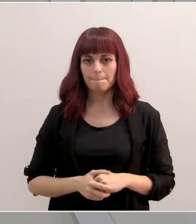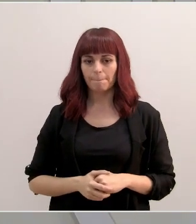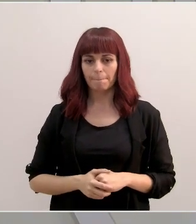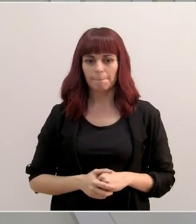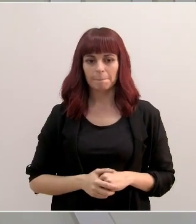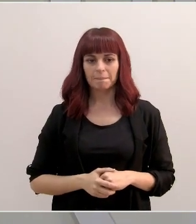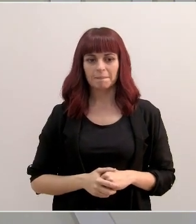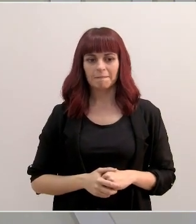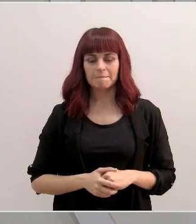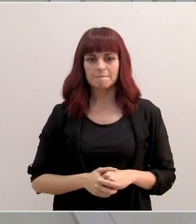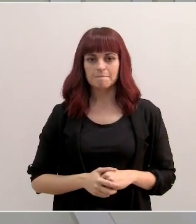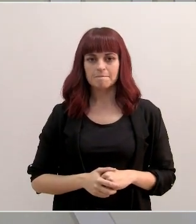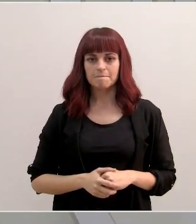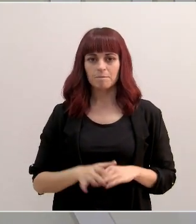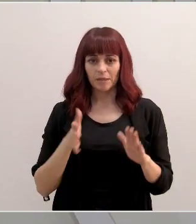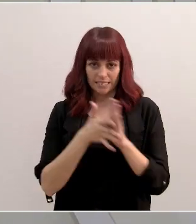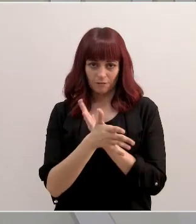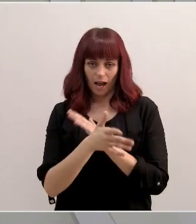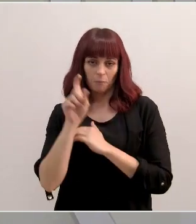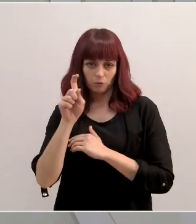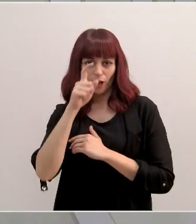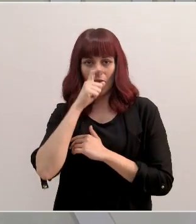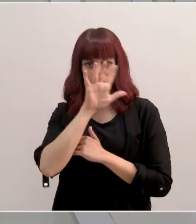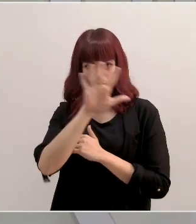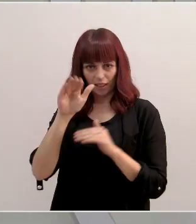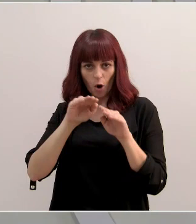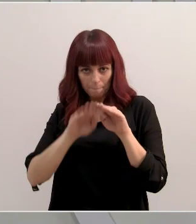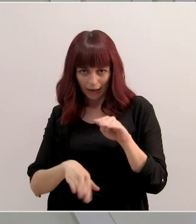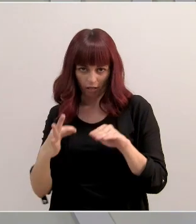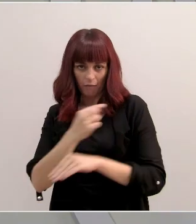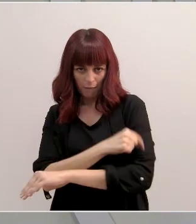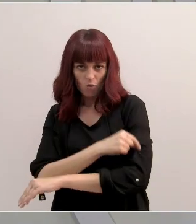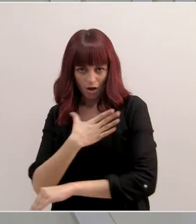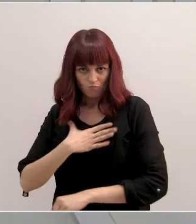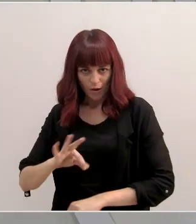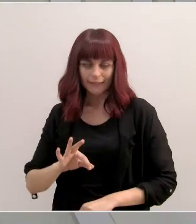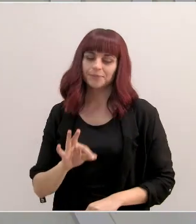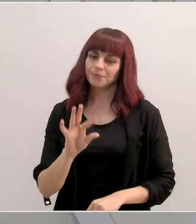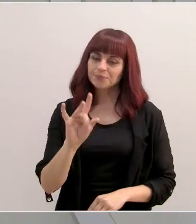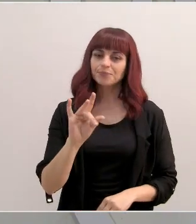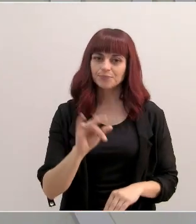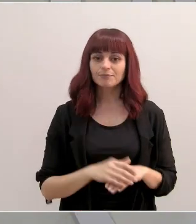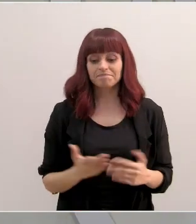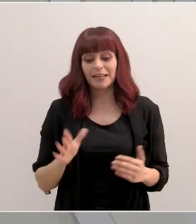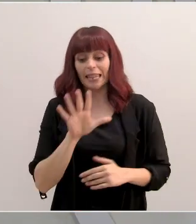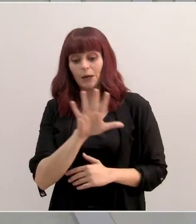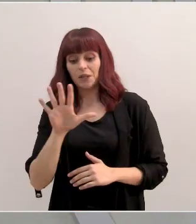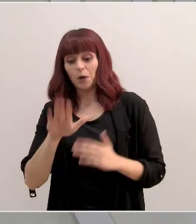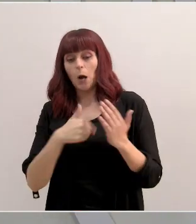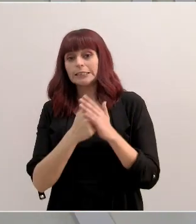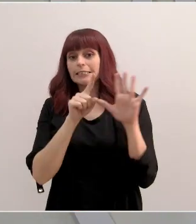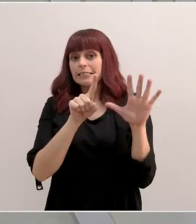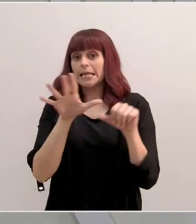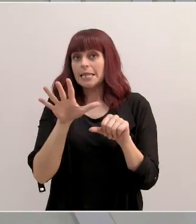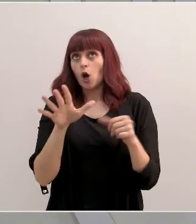O que empezarán a vacunarse los menores de 55 años. Claro, crea, efectivamente, menores de 55 años, nos crea siempre ese vacío de 55 a 65,